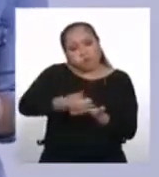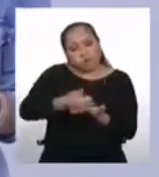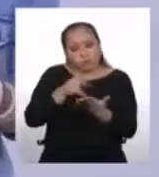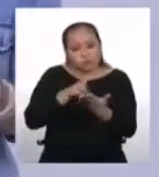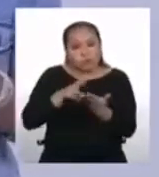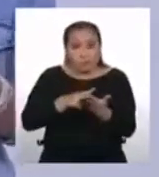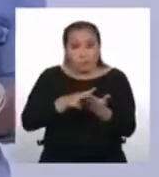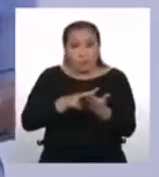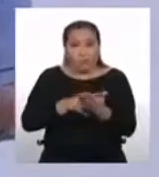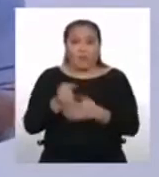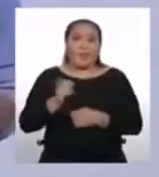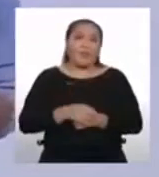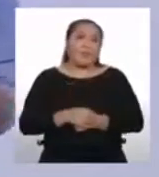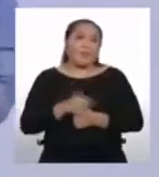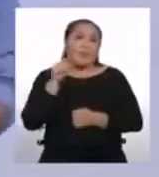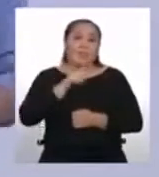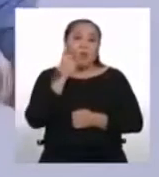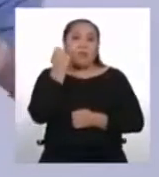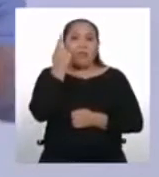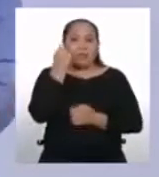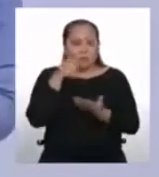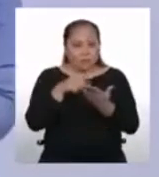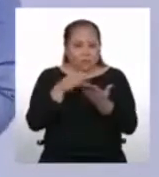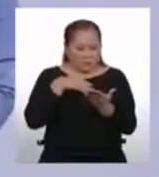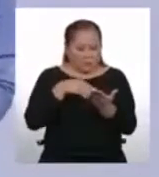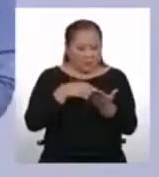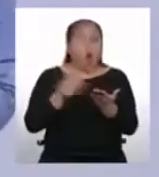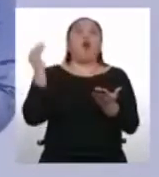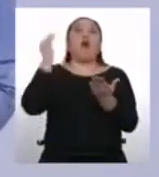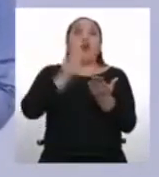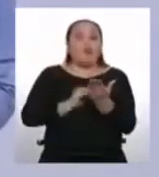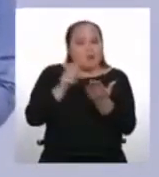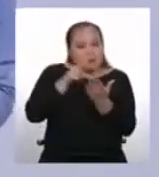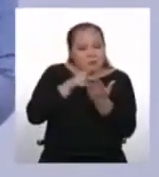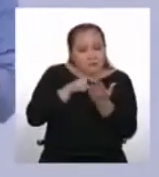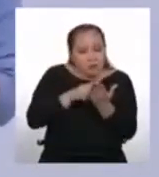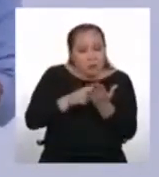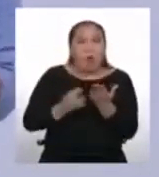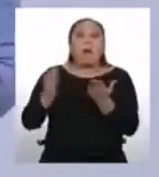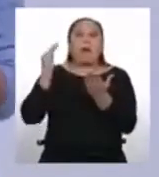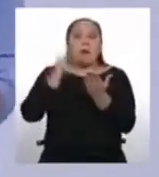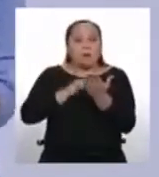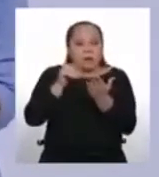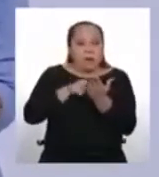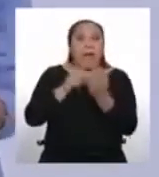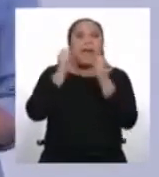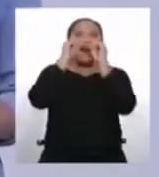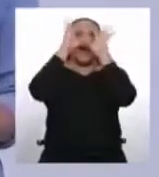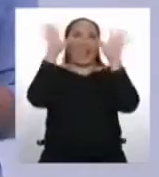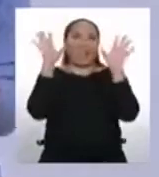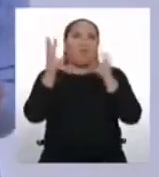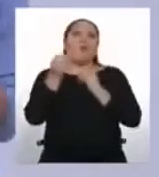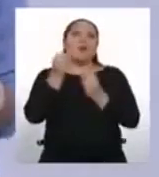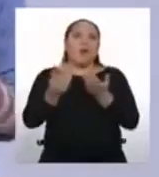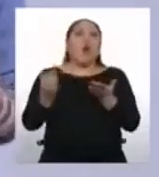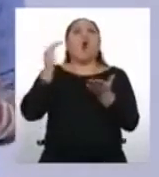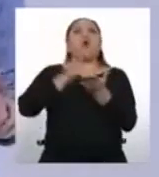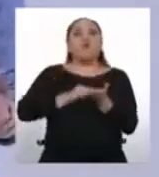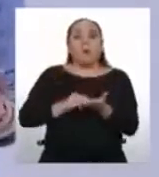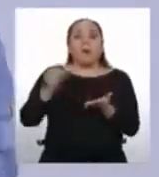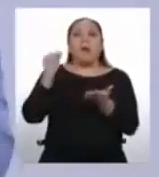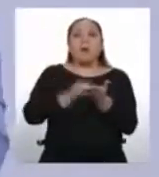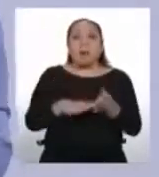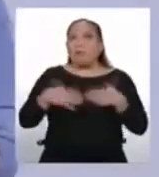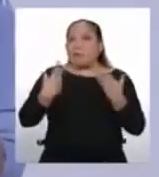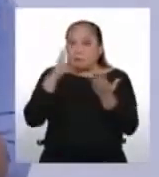En este caso, si no comprendemos algo, podemos volver a leerlo hasta que nos quede claro. Porque el texto, el texto está ahí y podemos verlo todas las veces que